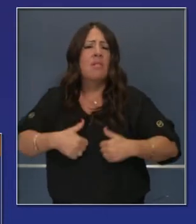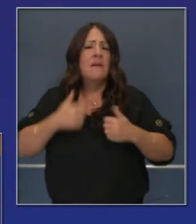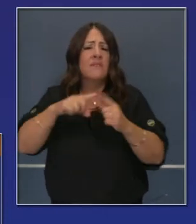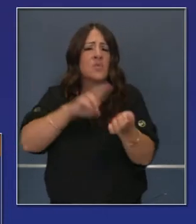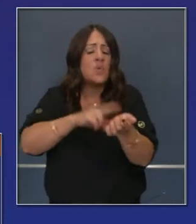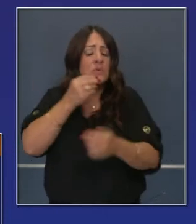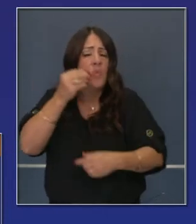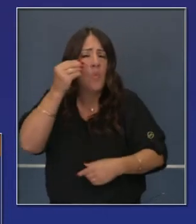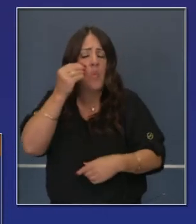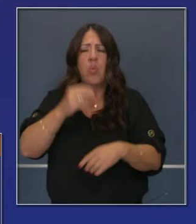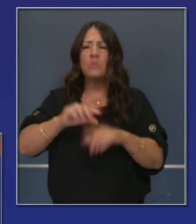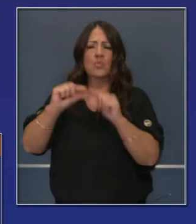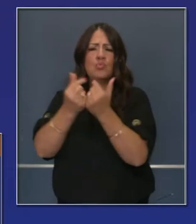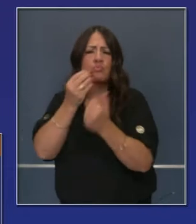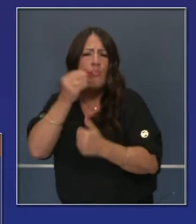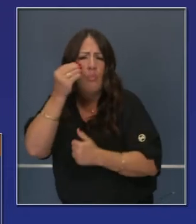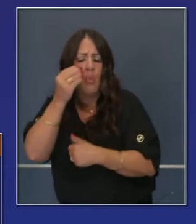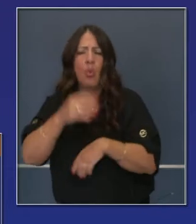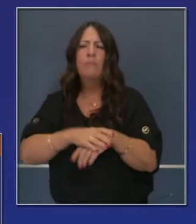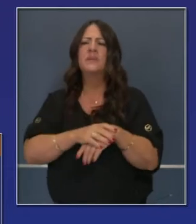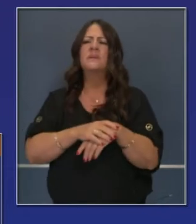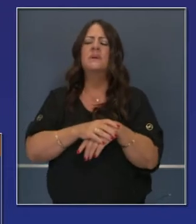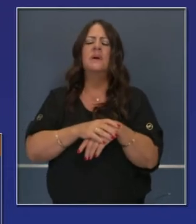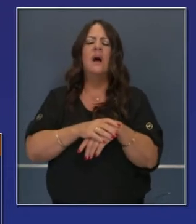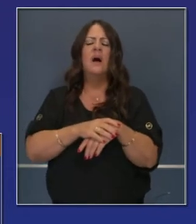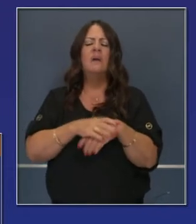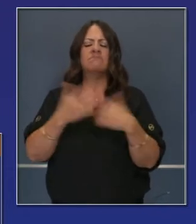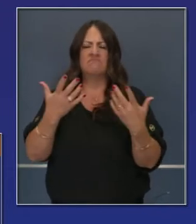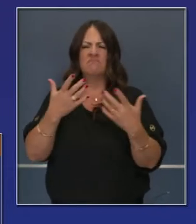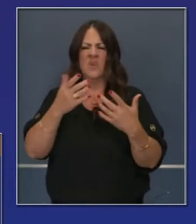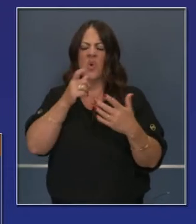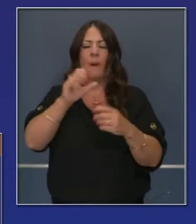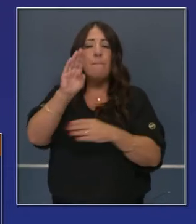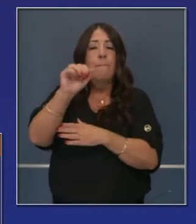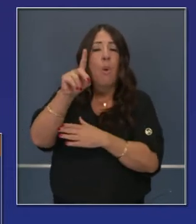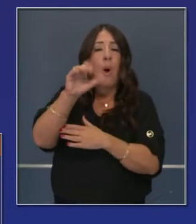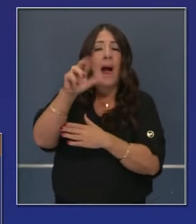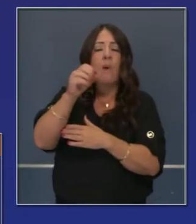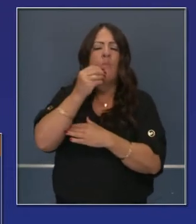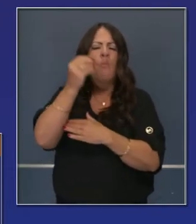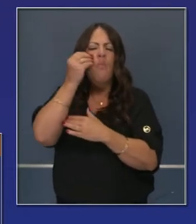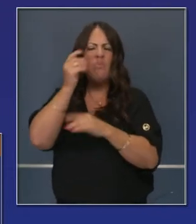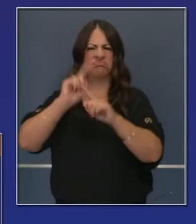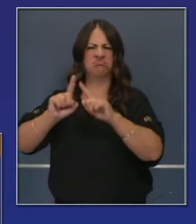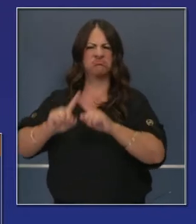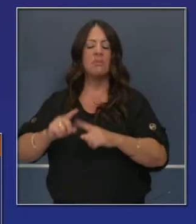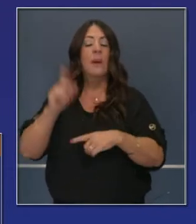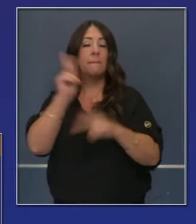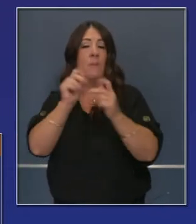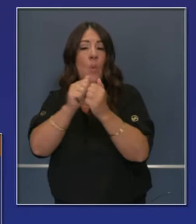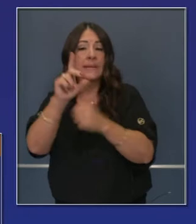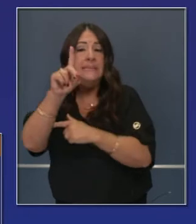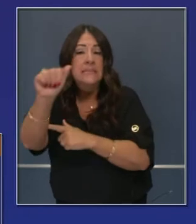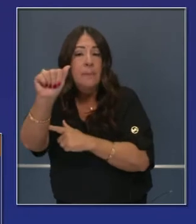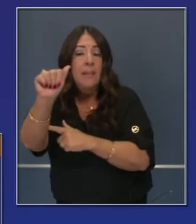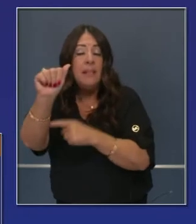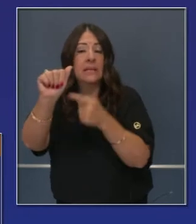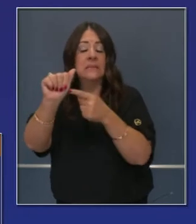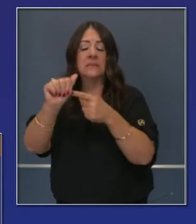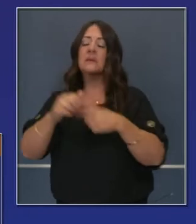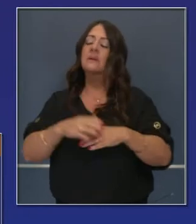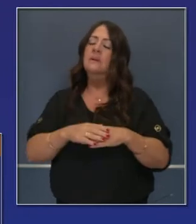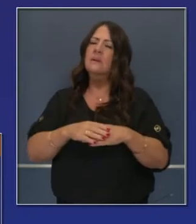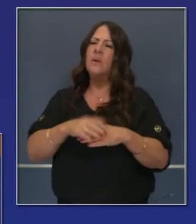personas que están bajo cuidado continuo en hogares de cuidado, residencias también. Todos los que tienen